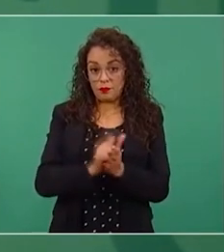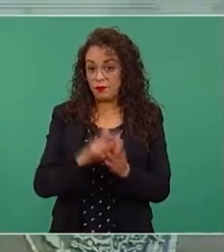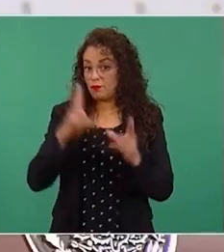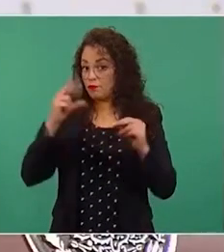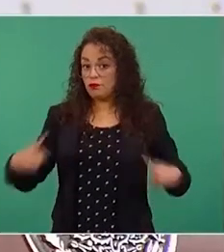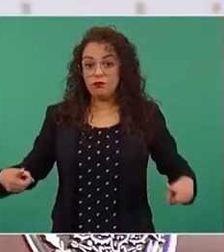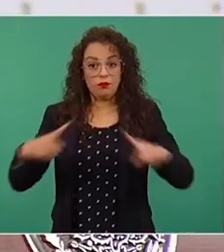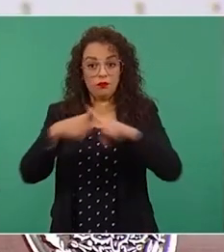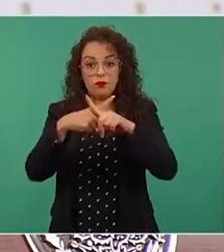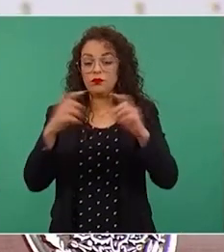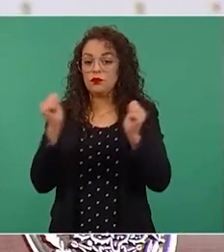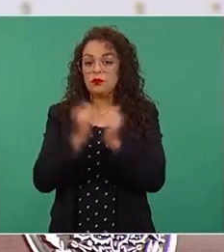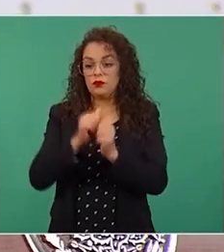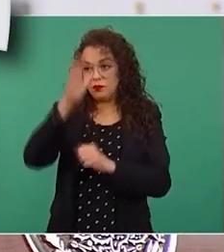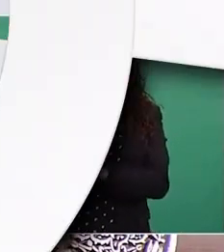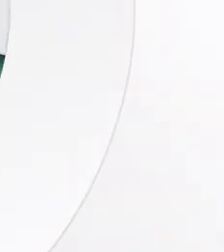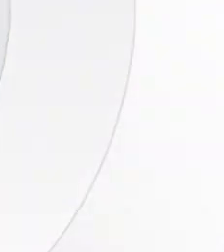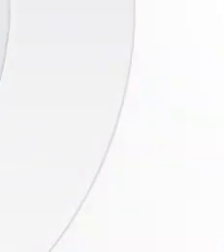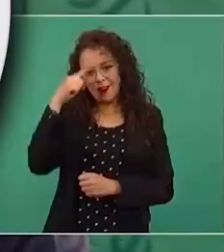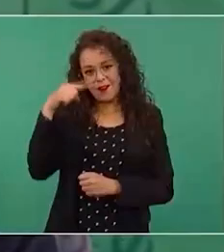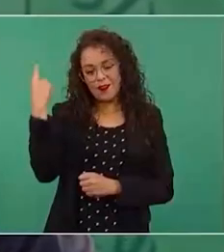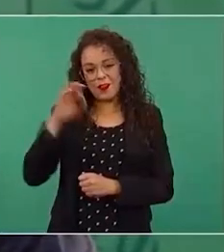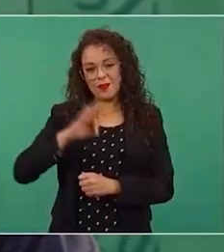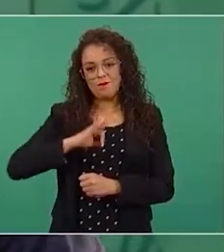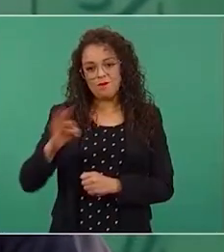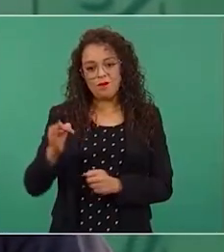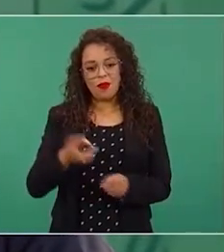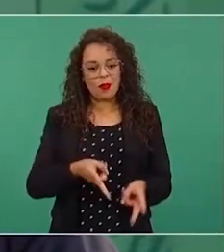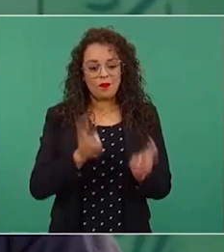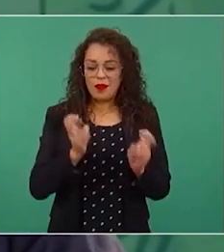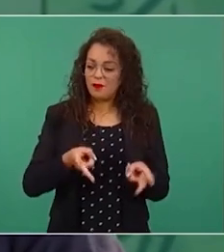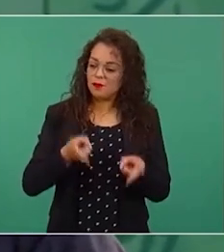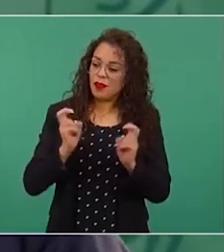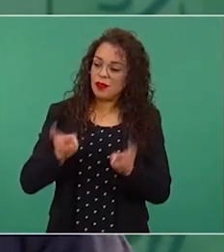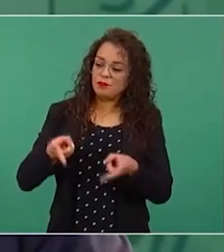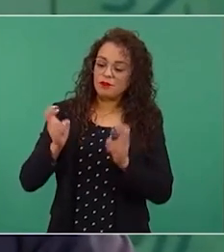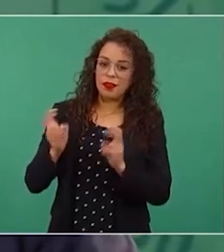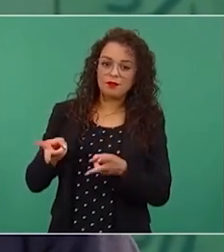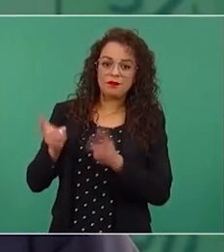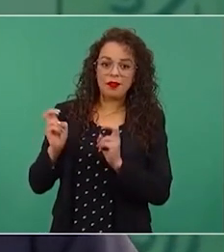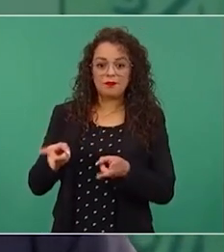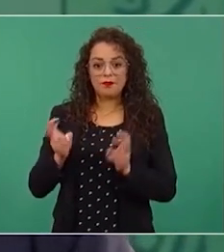tratado, al contrario, con visos de legalidad.